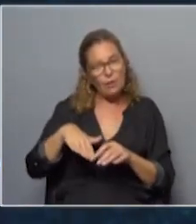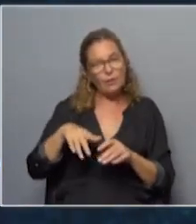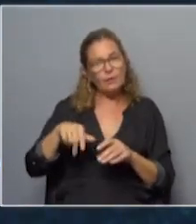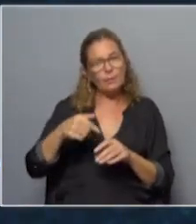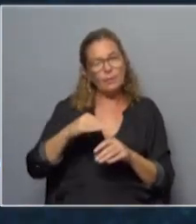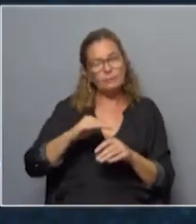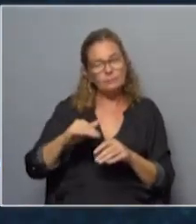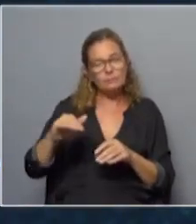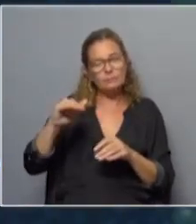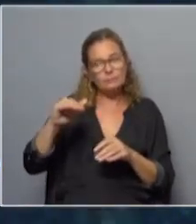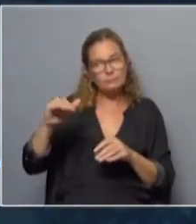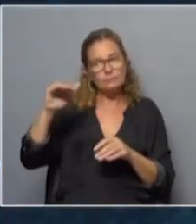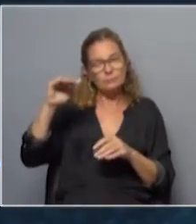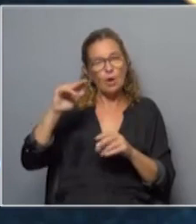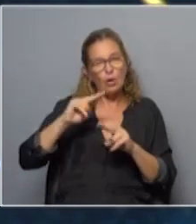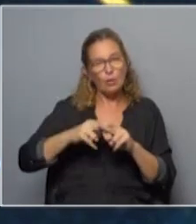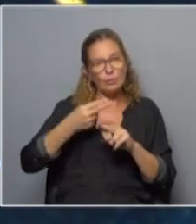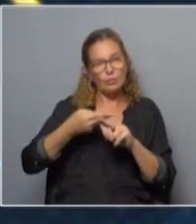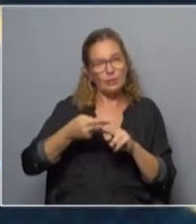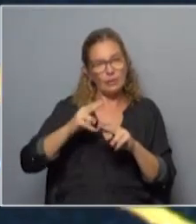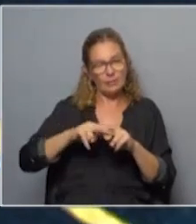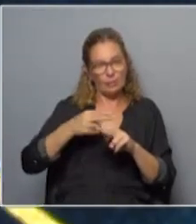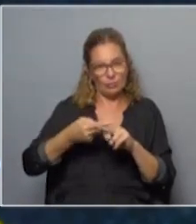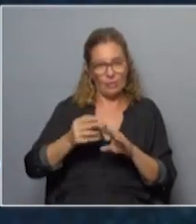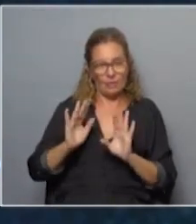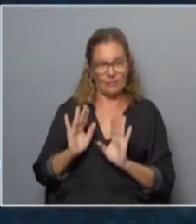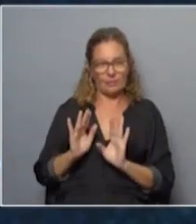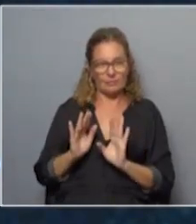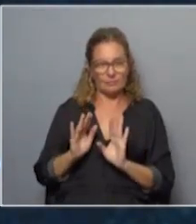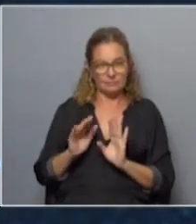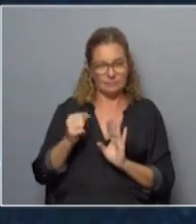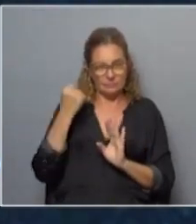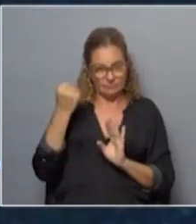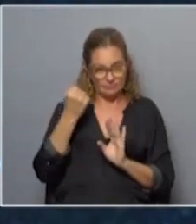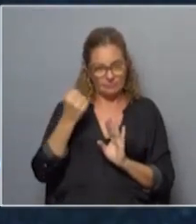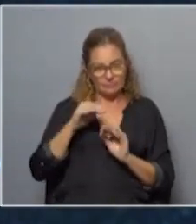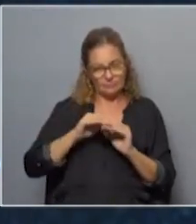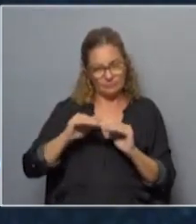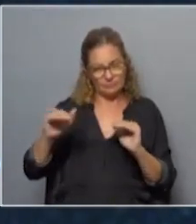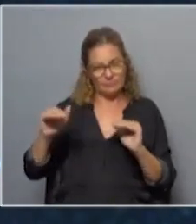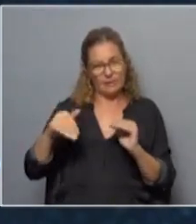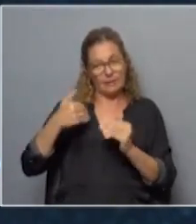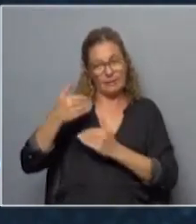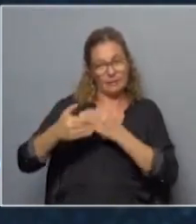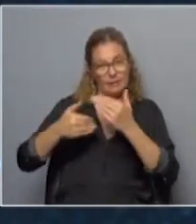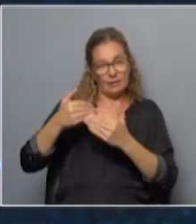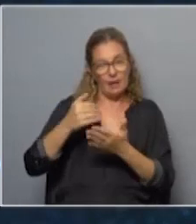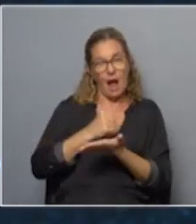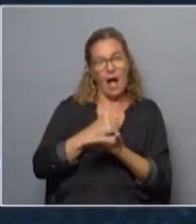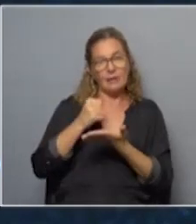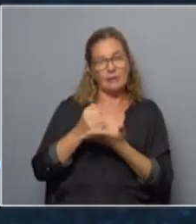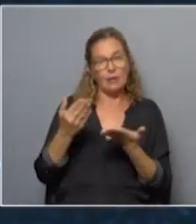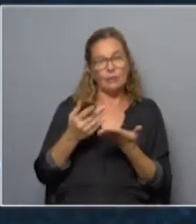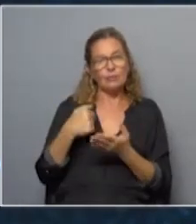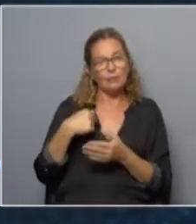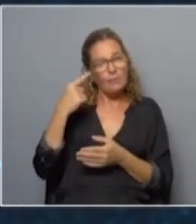inició esta subida bastante ya más consistente y persistente hasta ahora yo